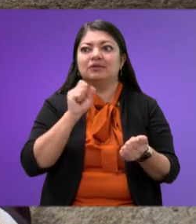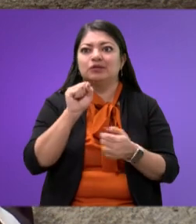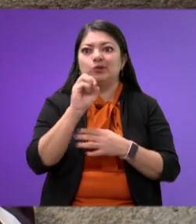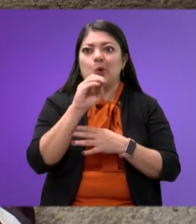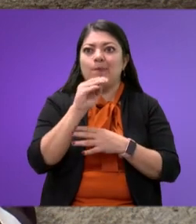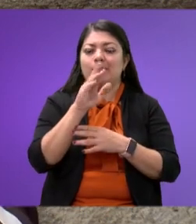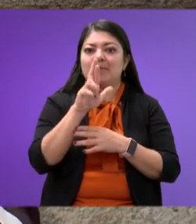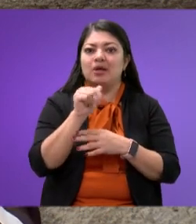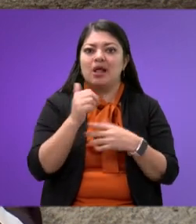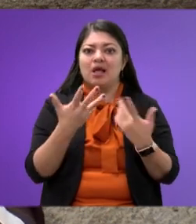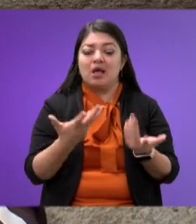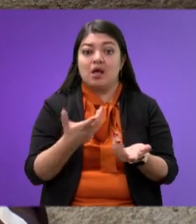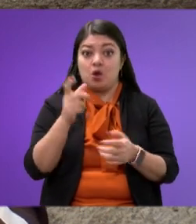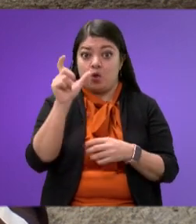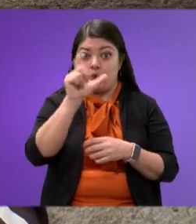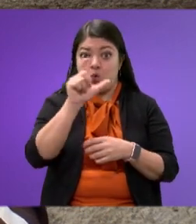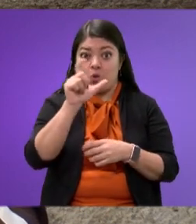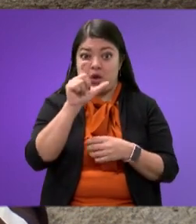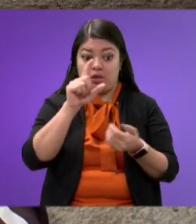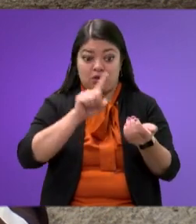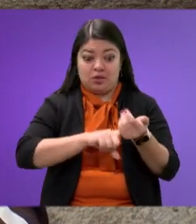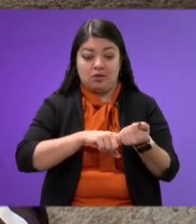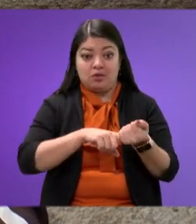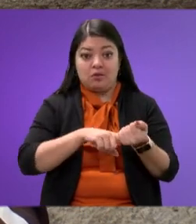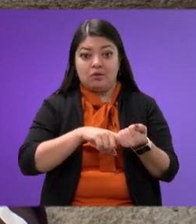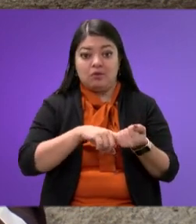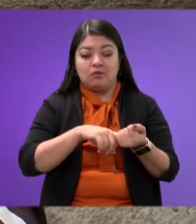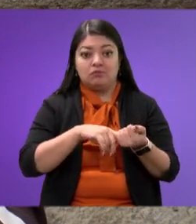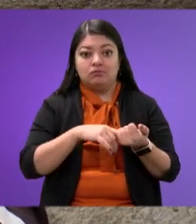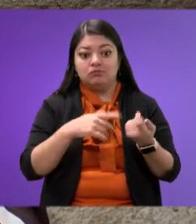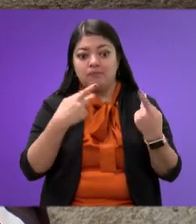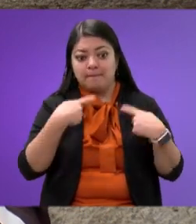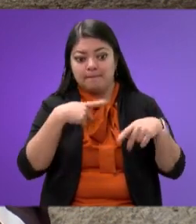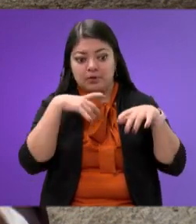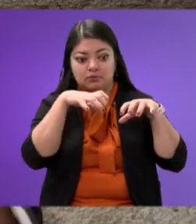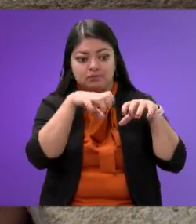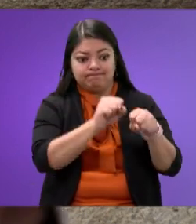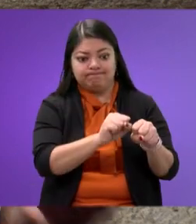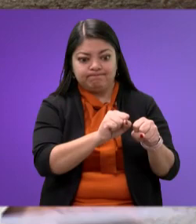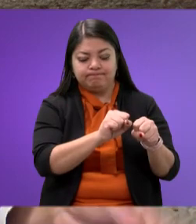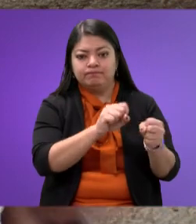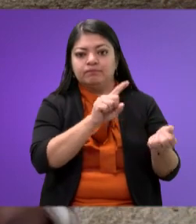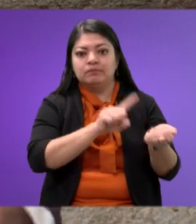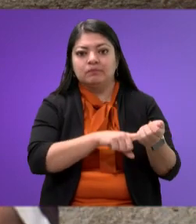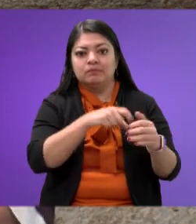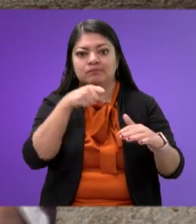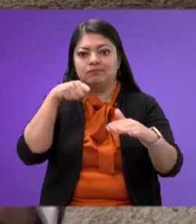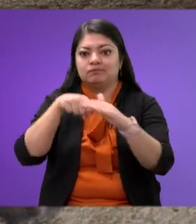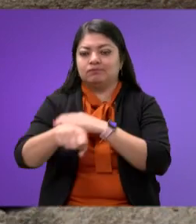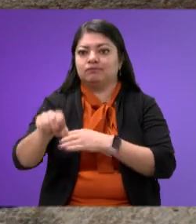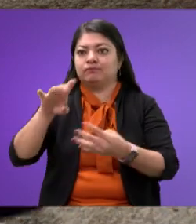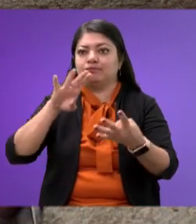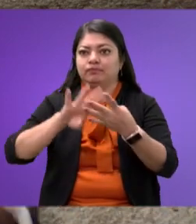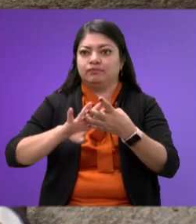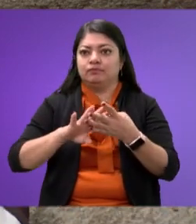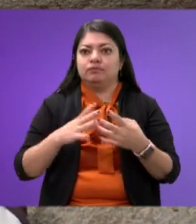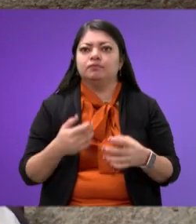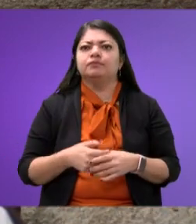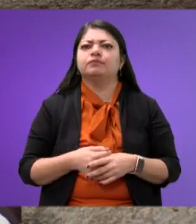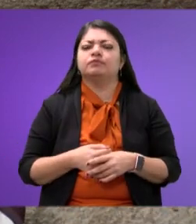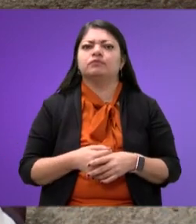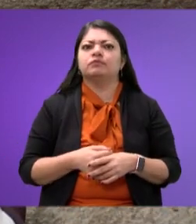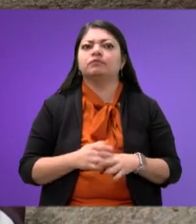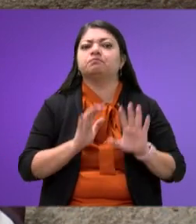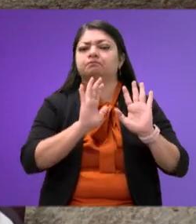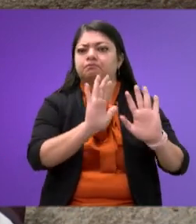Cuando detienen a una persona y la llevan a los separos. ¿O qué me